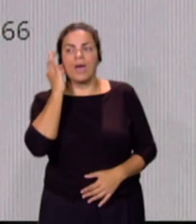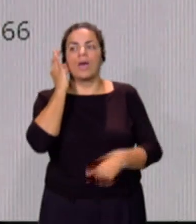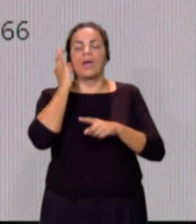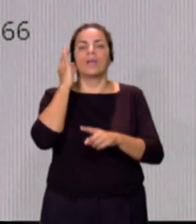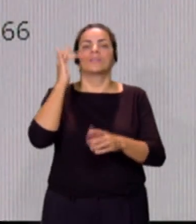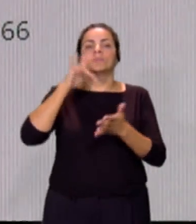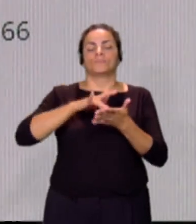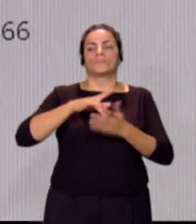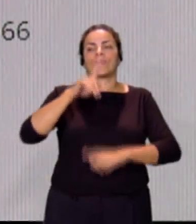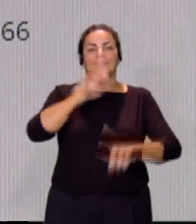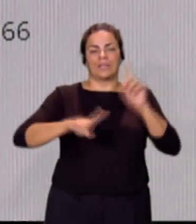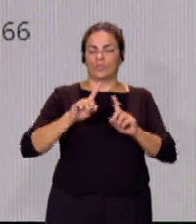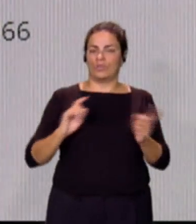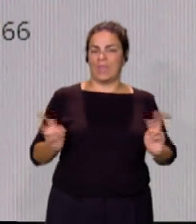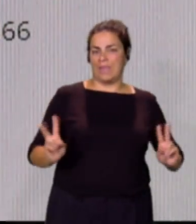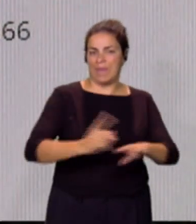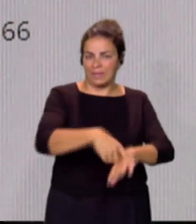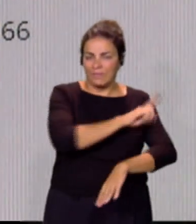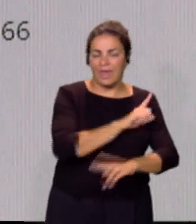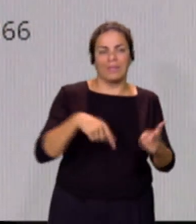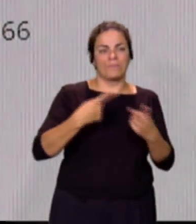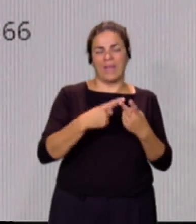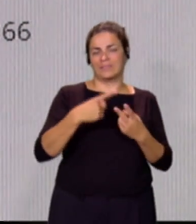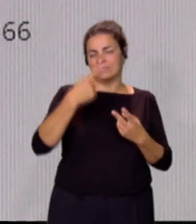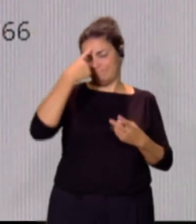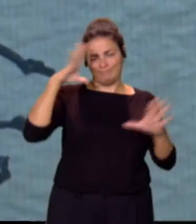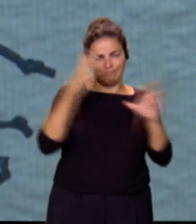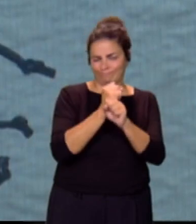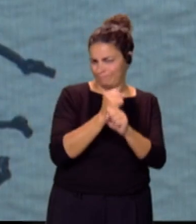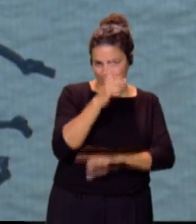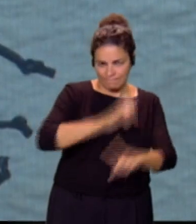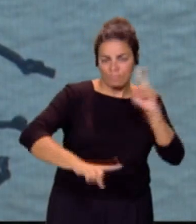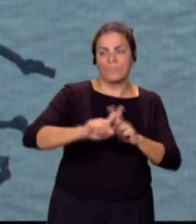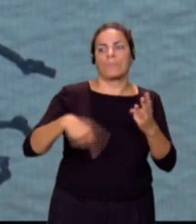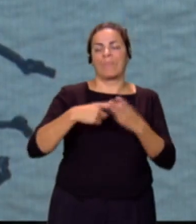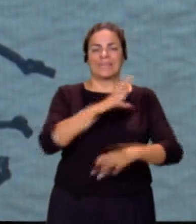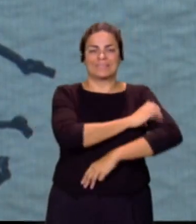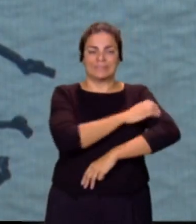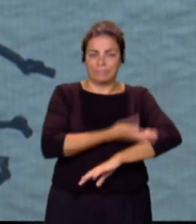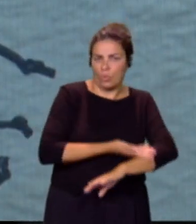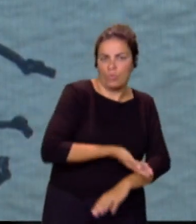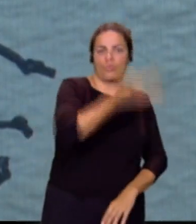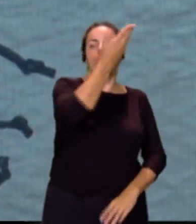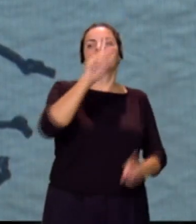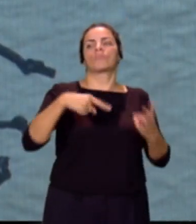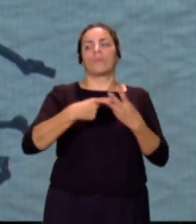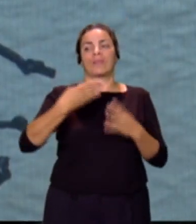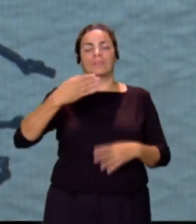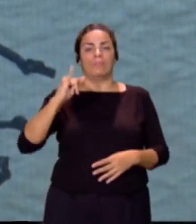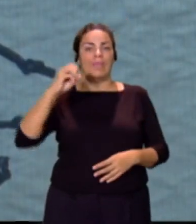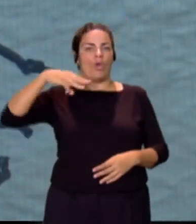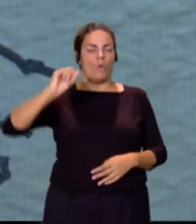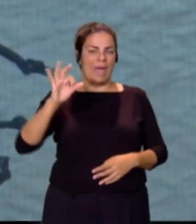trastorno de la hiperactividad, déficit de atención, tiene tensión alta, tiene unos glió más ópticos.